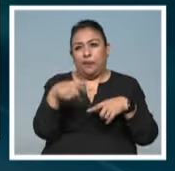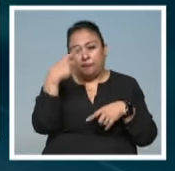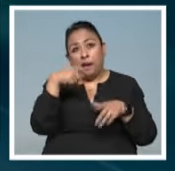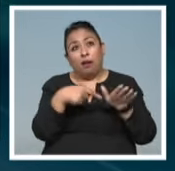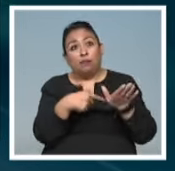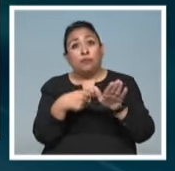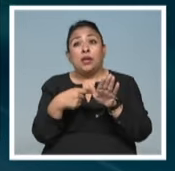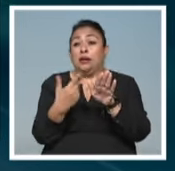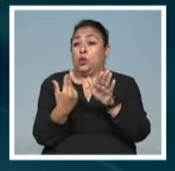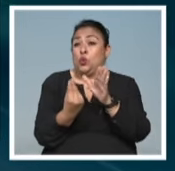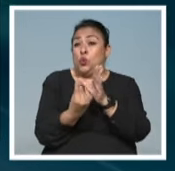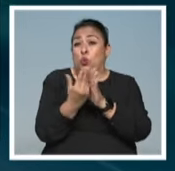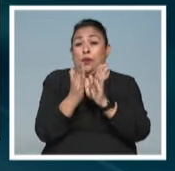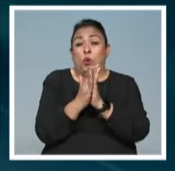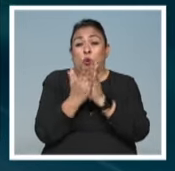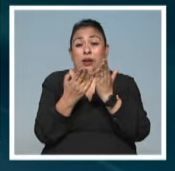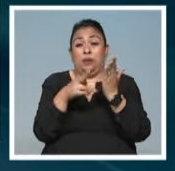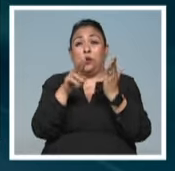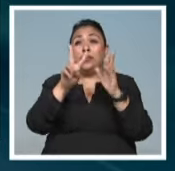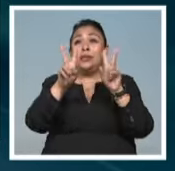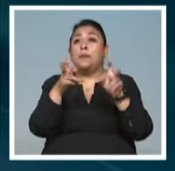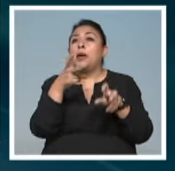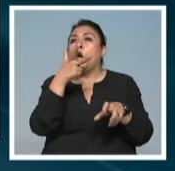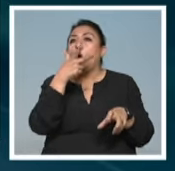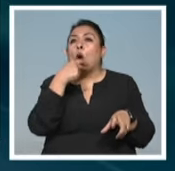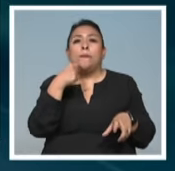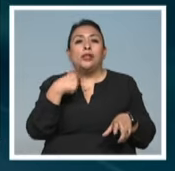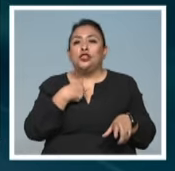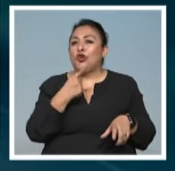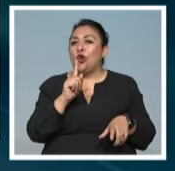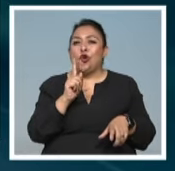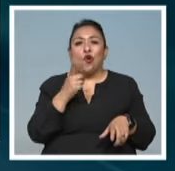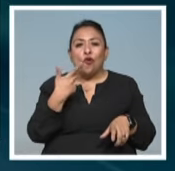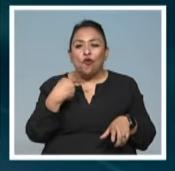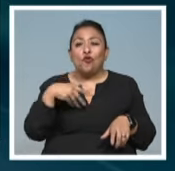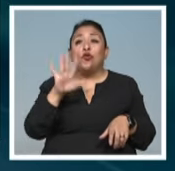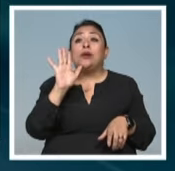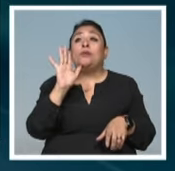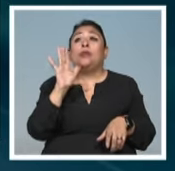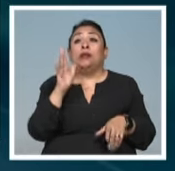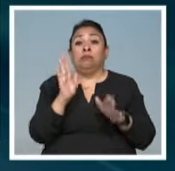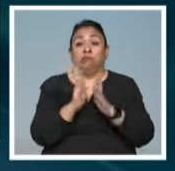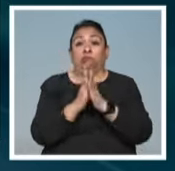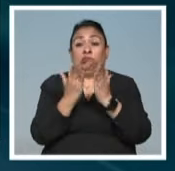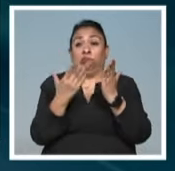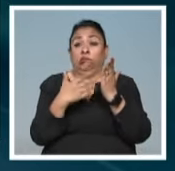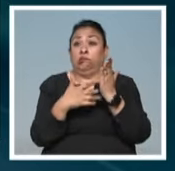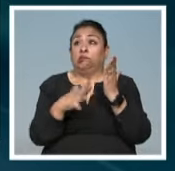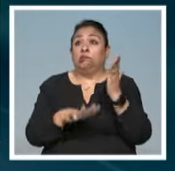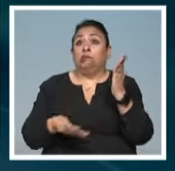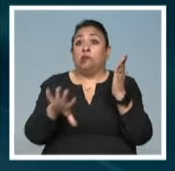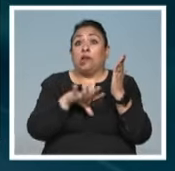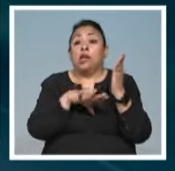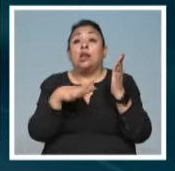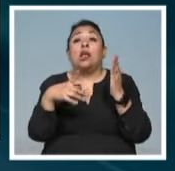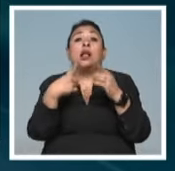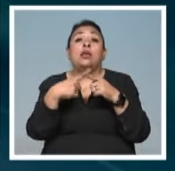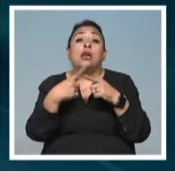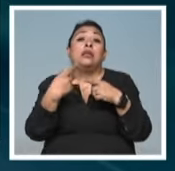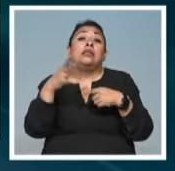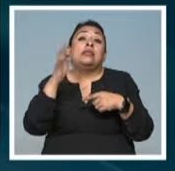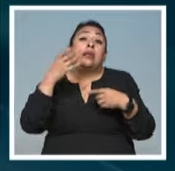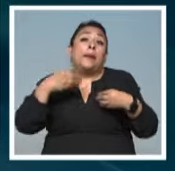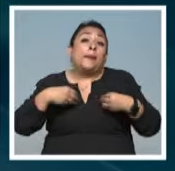promover su más reciente novela Los Hombres que no fui, una obra de resonancia universal sobre aquellas vidas